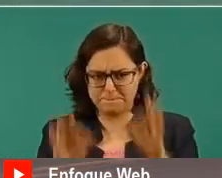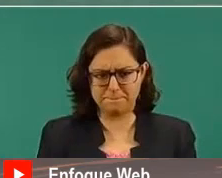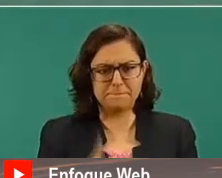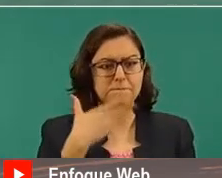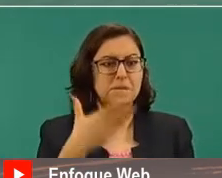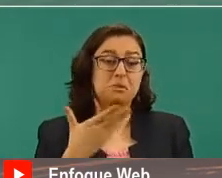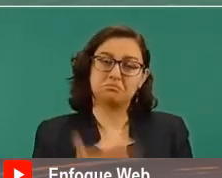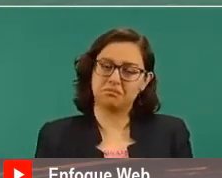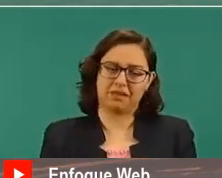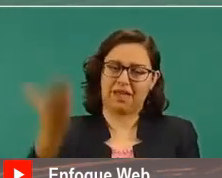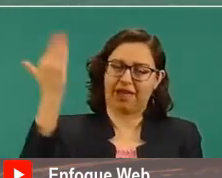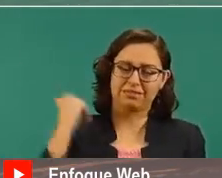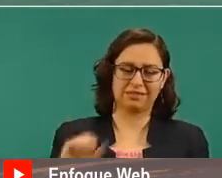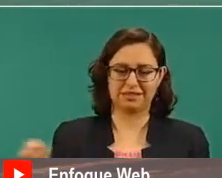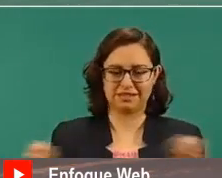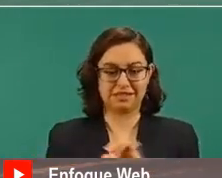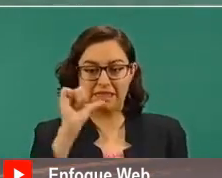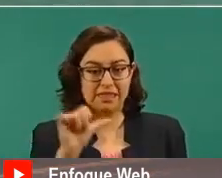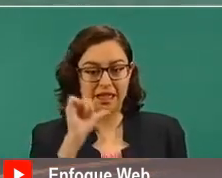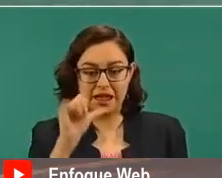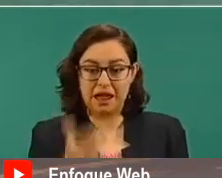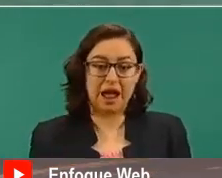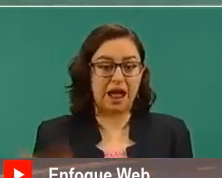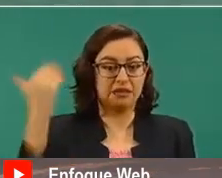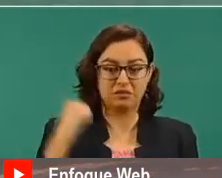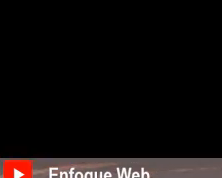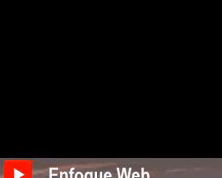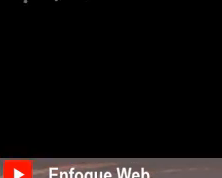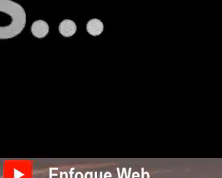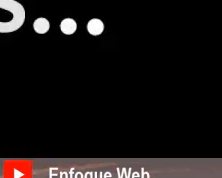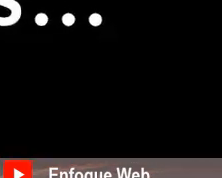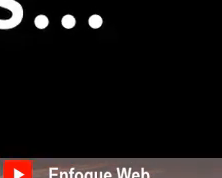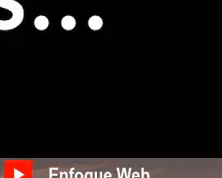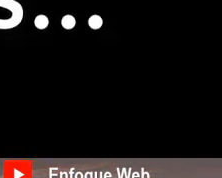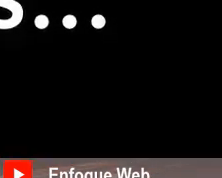porque antes el poder de los poderes era el Ejecutivo.